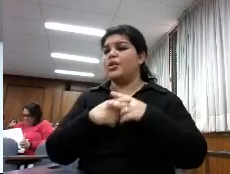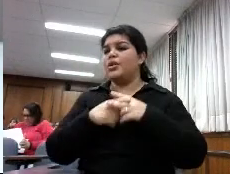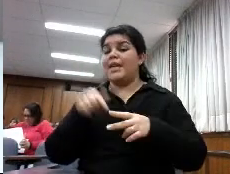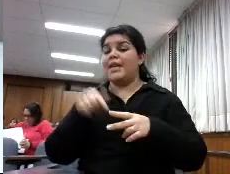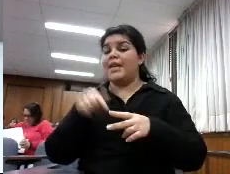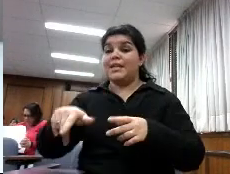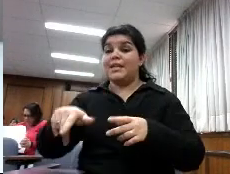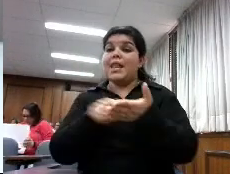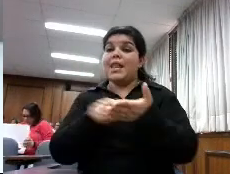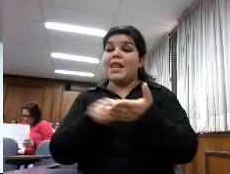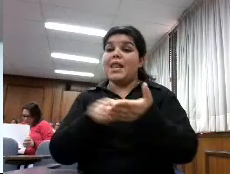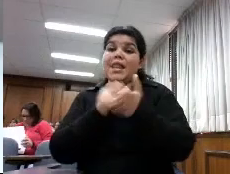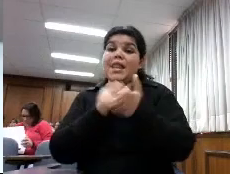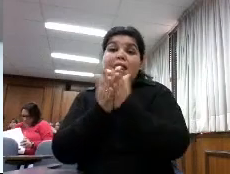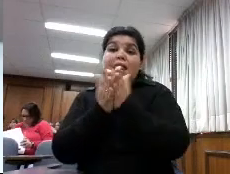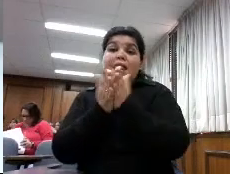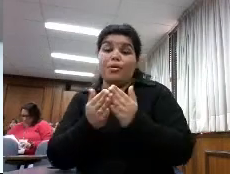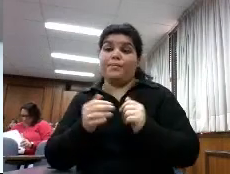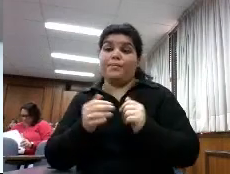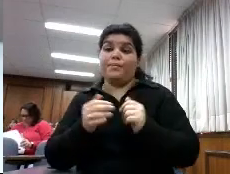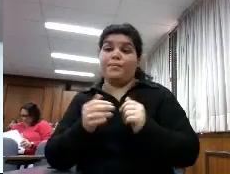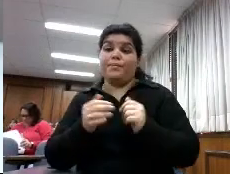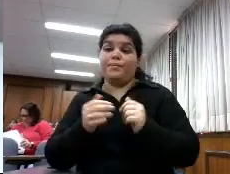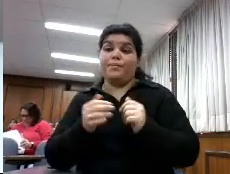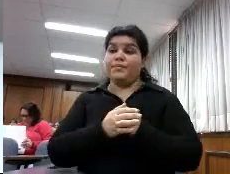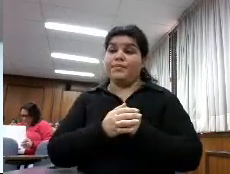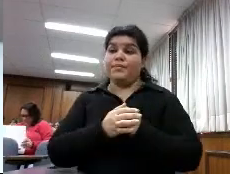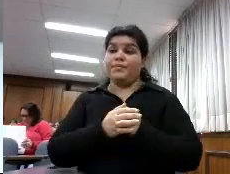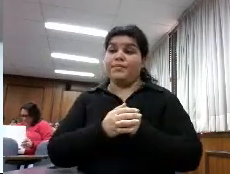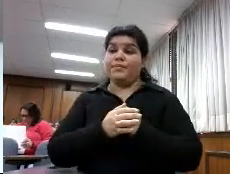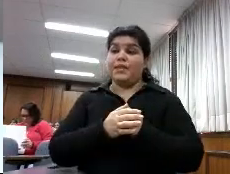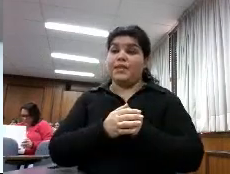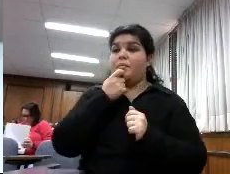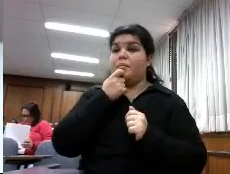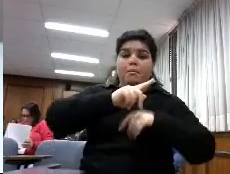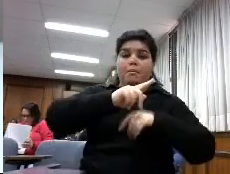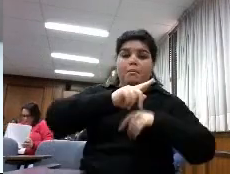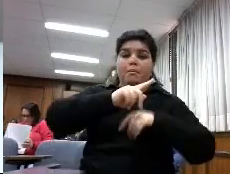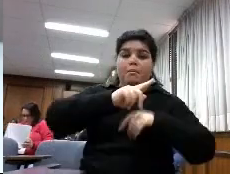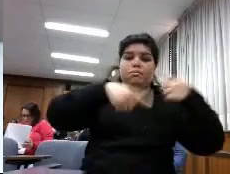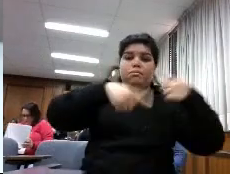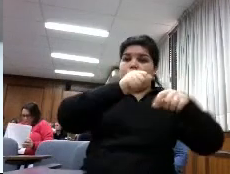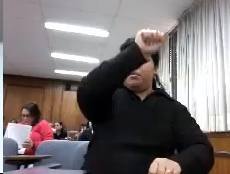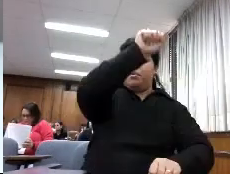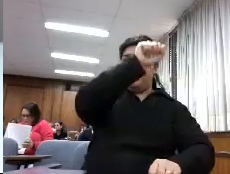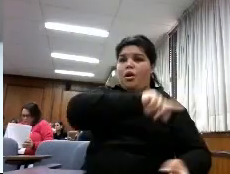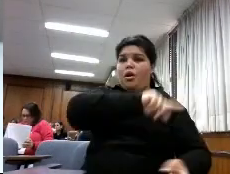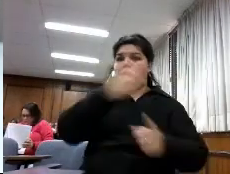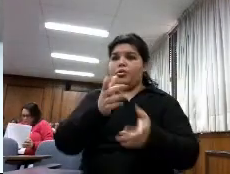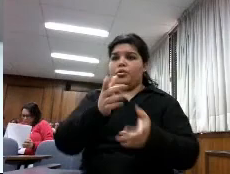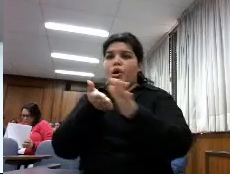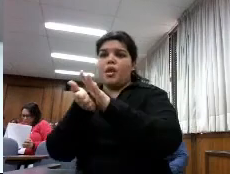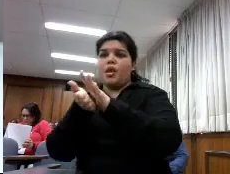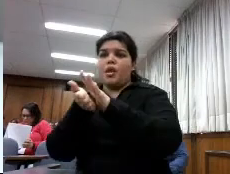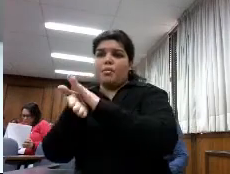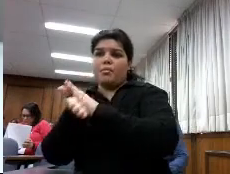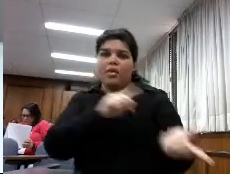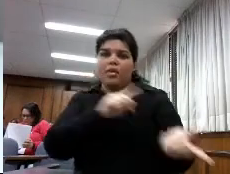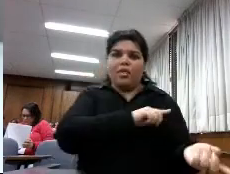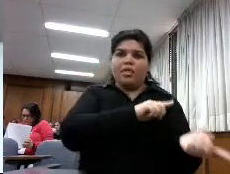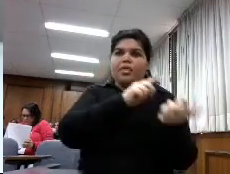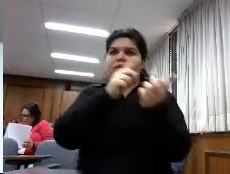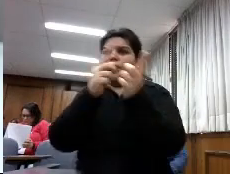que el tránsito por ejemplo del papiro al libro impreso ahora hablamos de movilidad y que es más móvil un libro